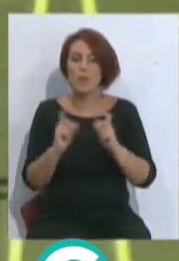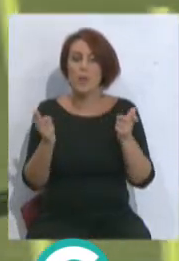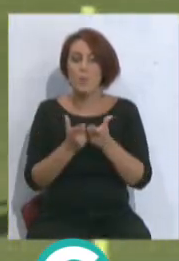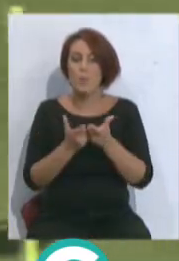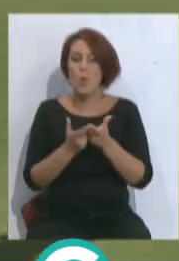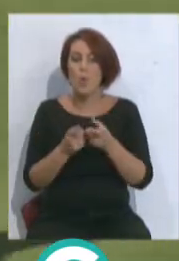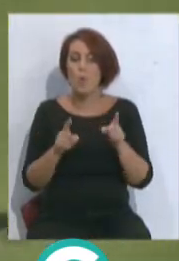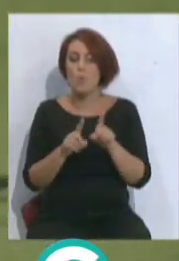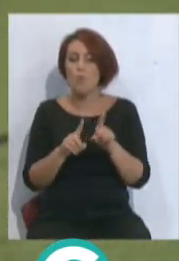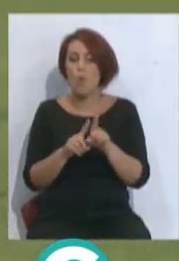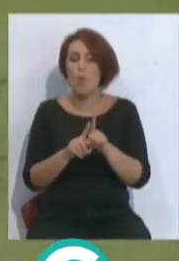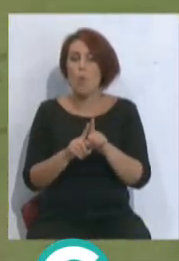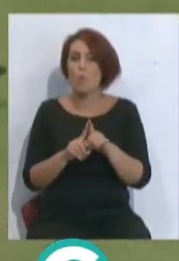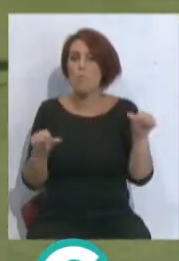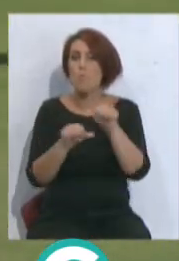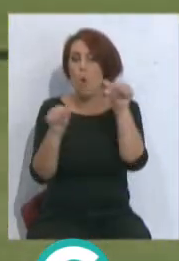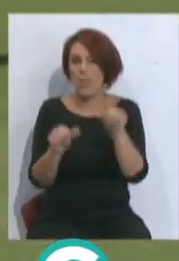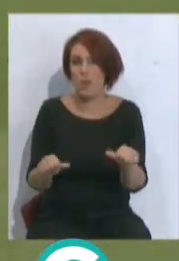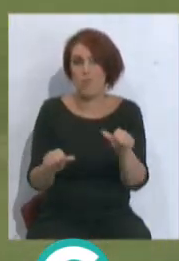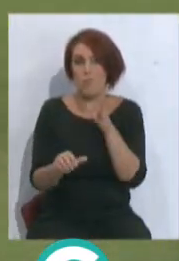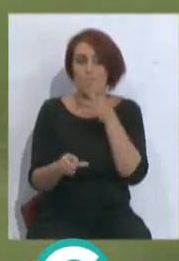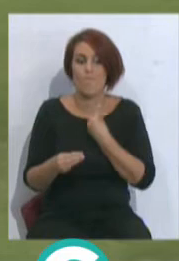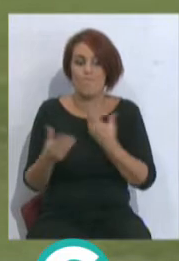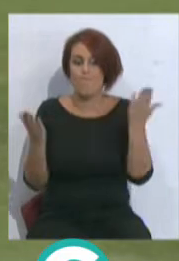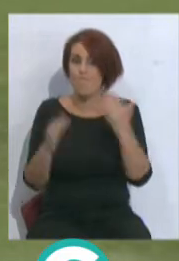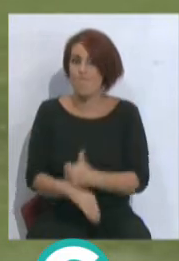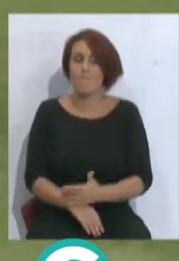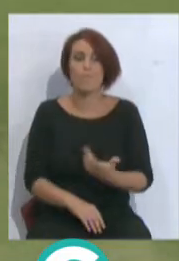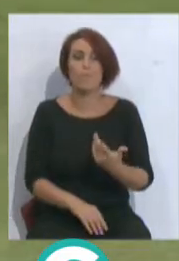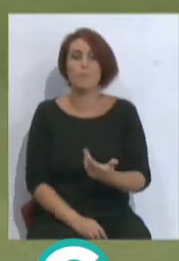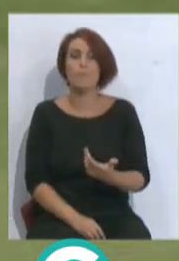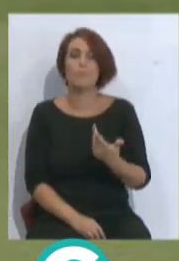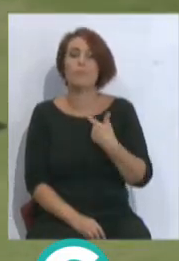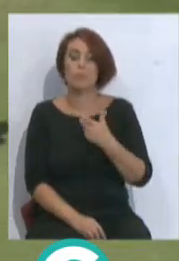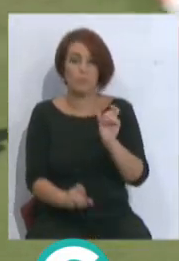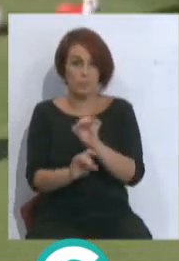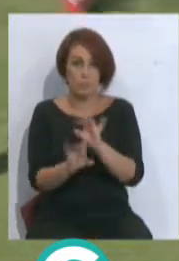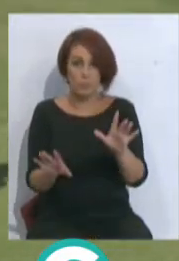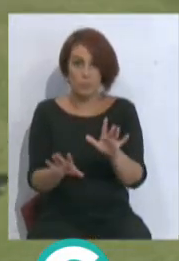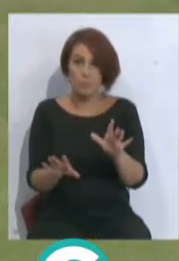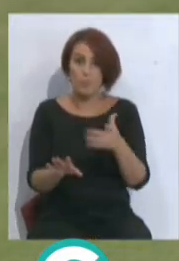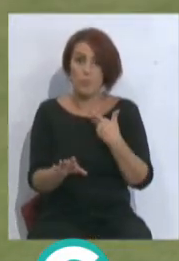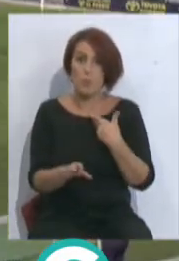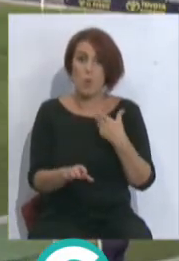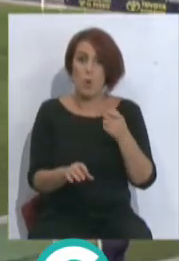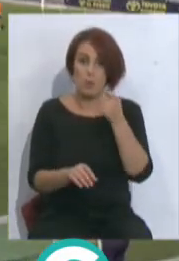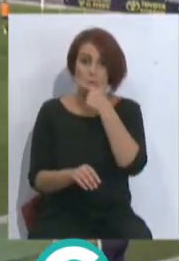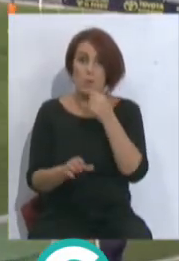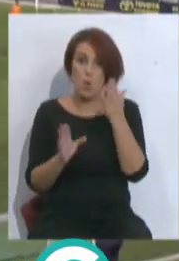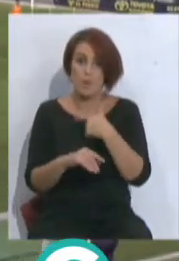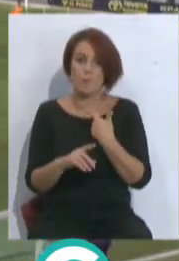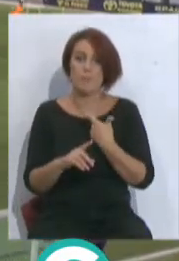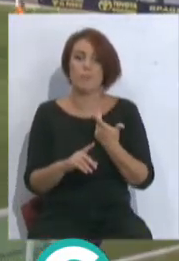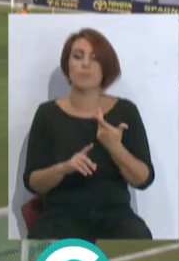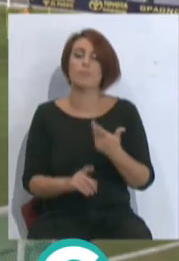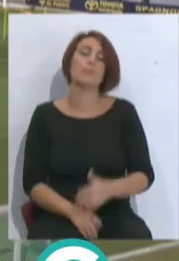tipo, que ahora mismo no está. Ahora mismo hay... Yo es que creo que el primer de estos, que si está Josemari, porque yo creo que alrededor de